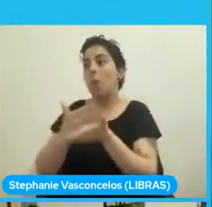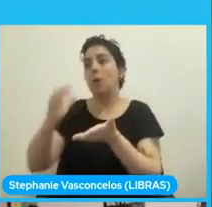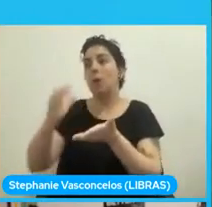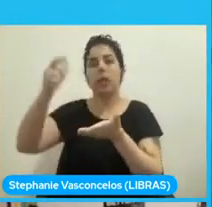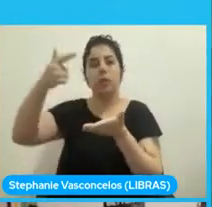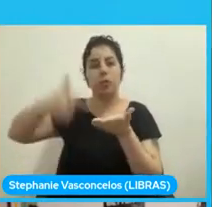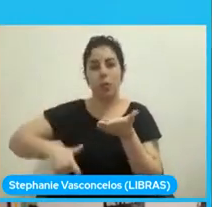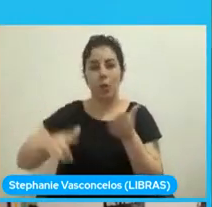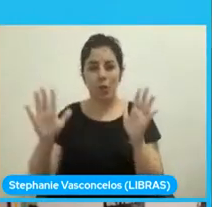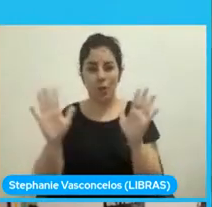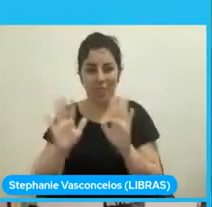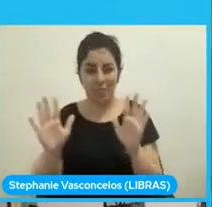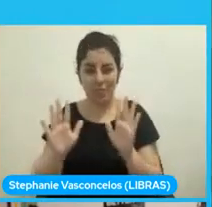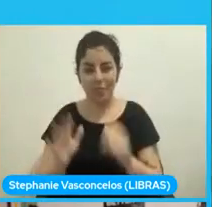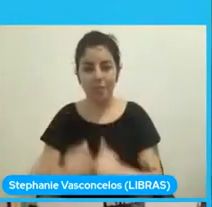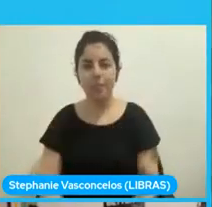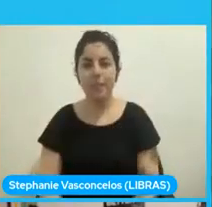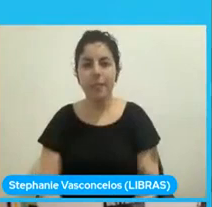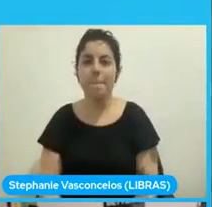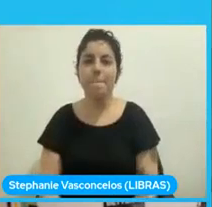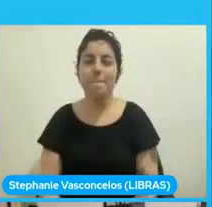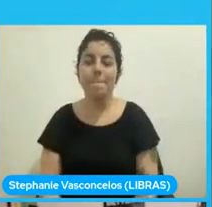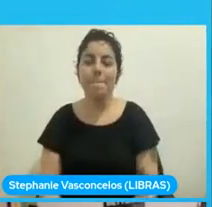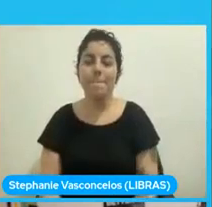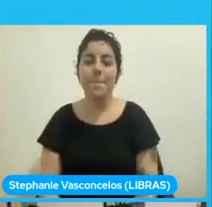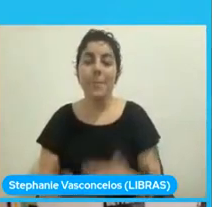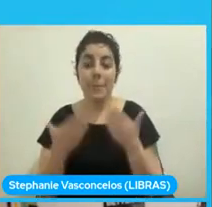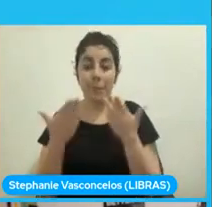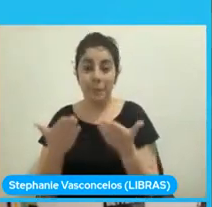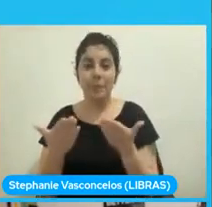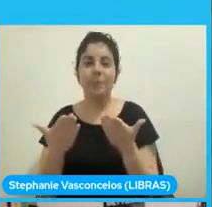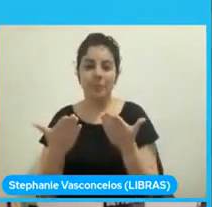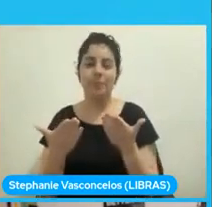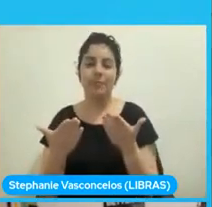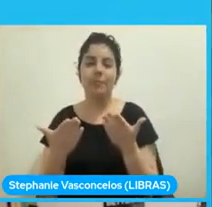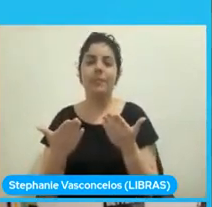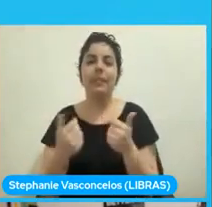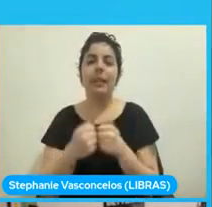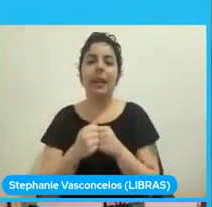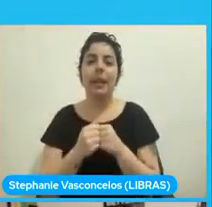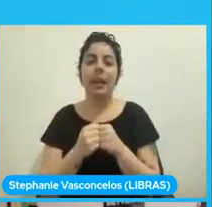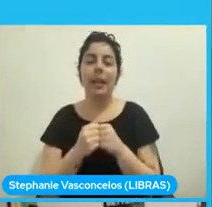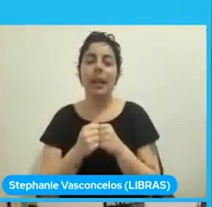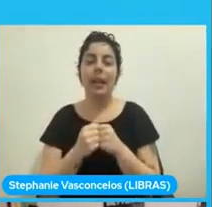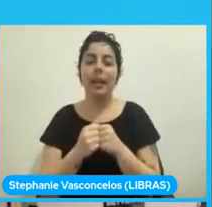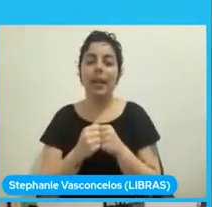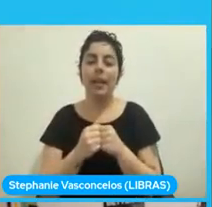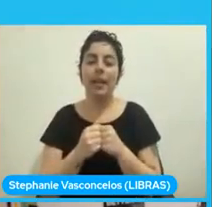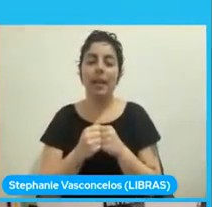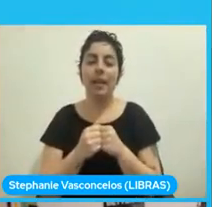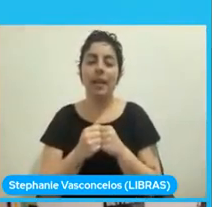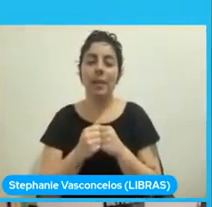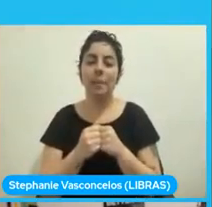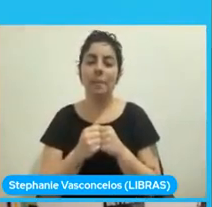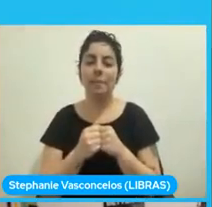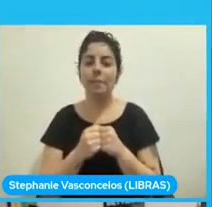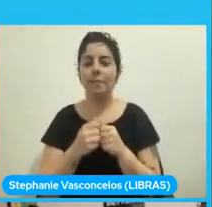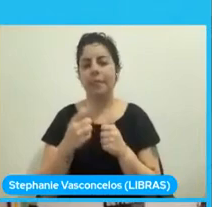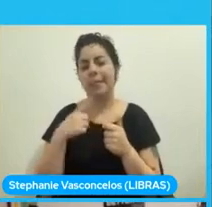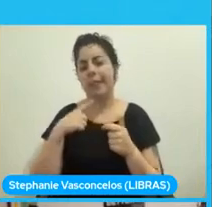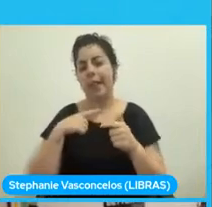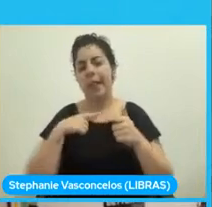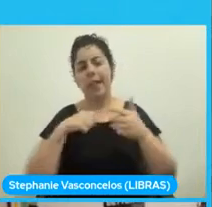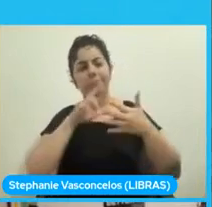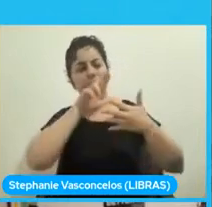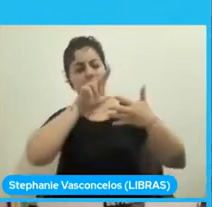Entonces, entre la lista de recursos que estaban